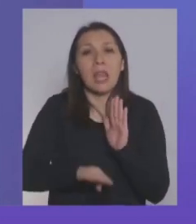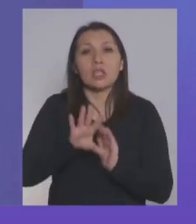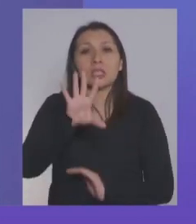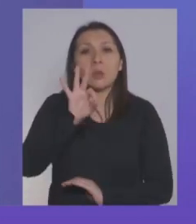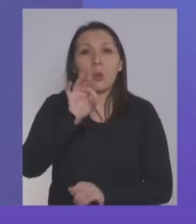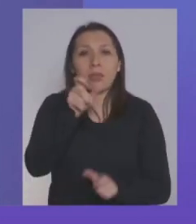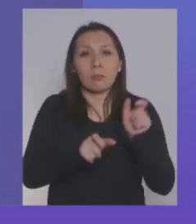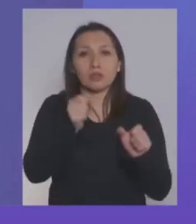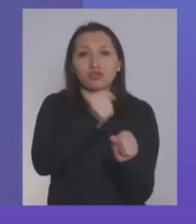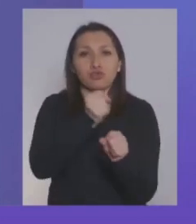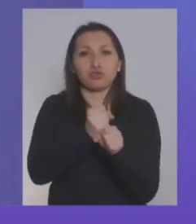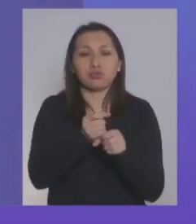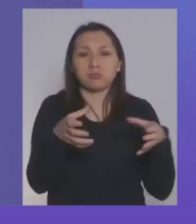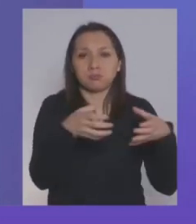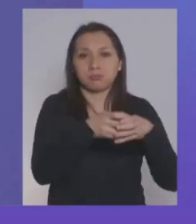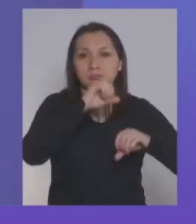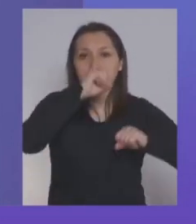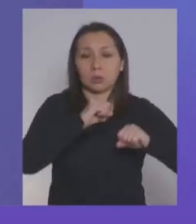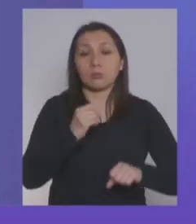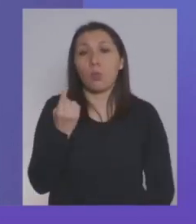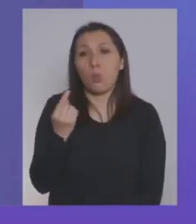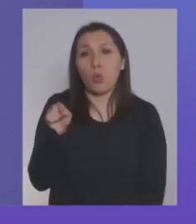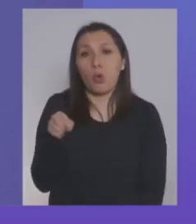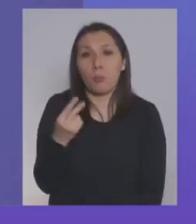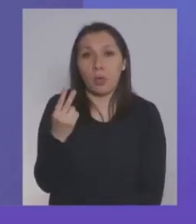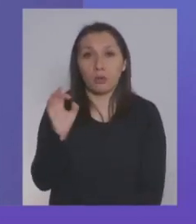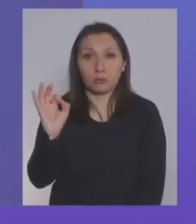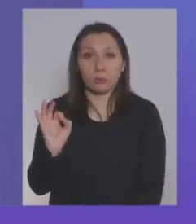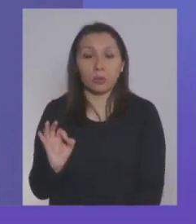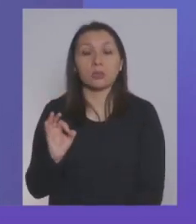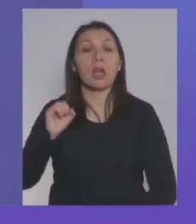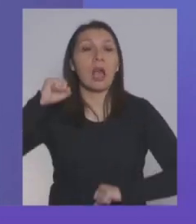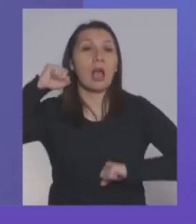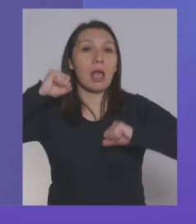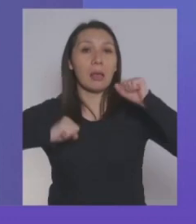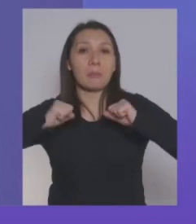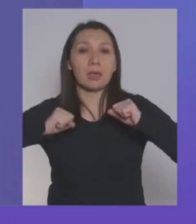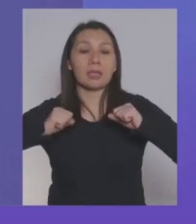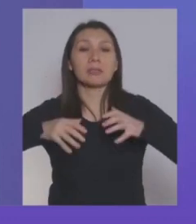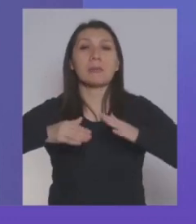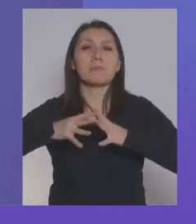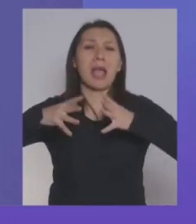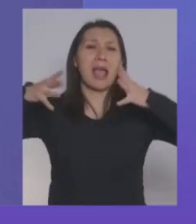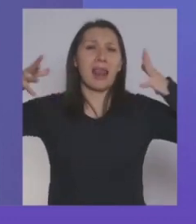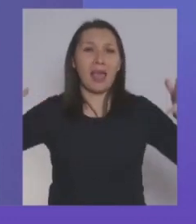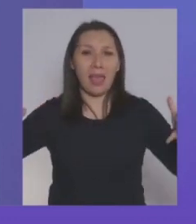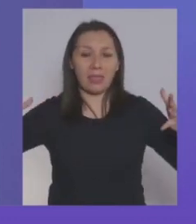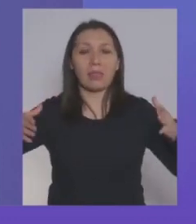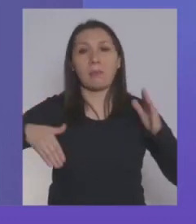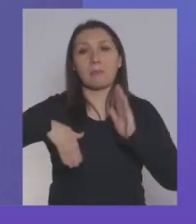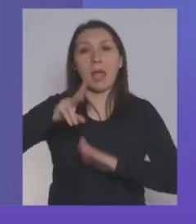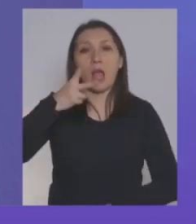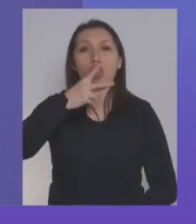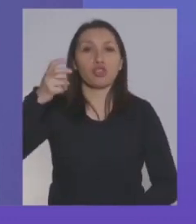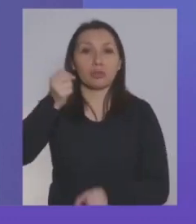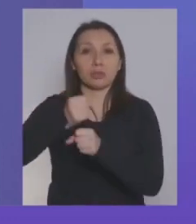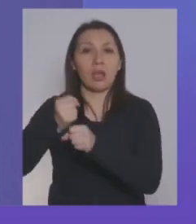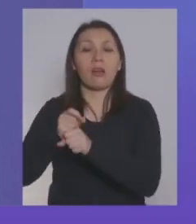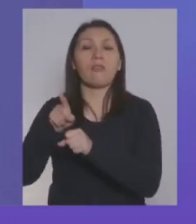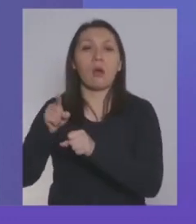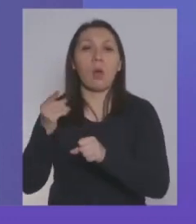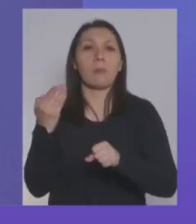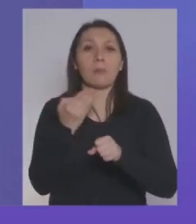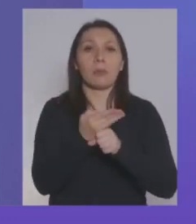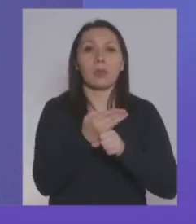50 trabajadores. Solo un 1,2% son empresas de mayor tamaño, de más de 200 trabajadores.